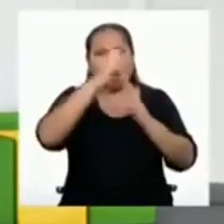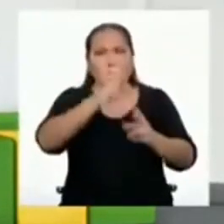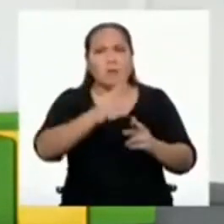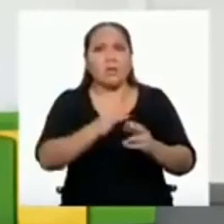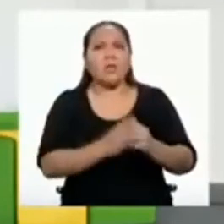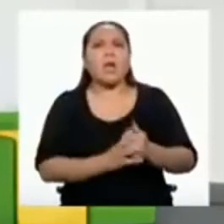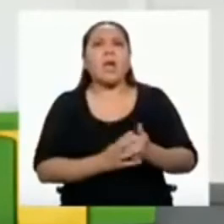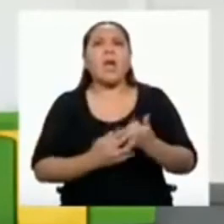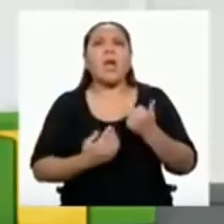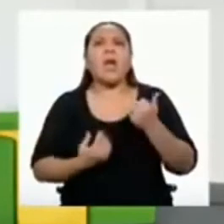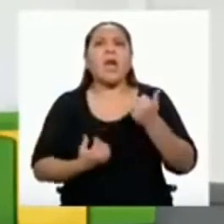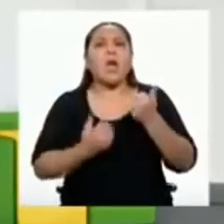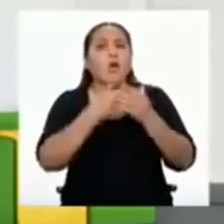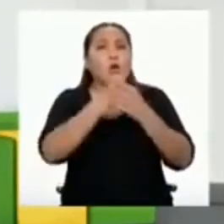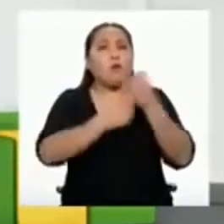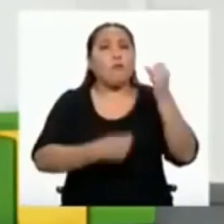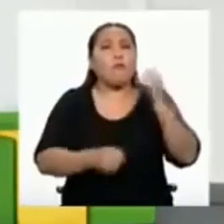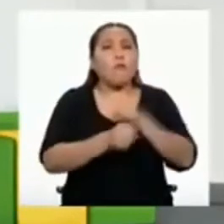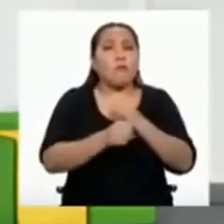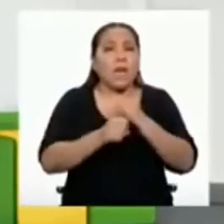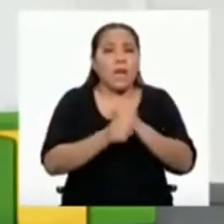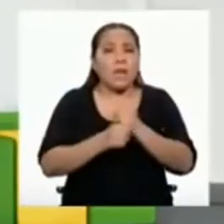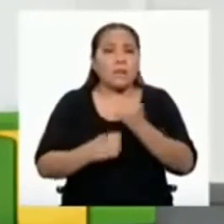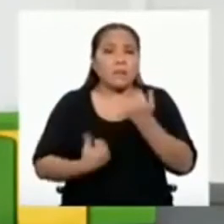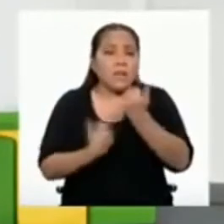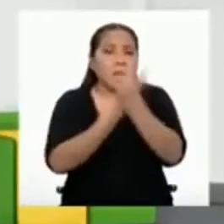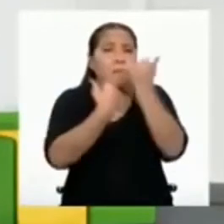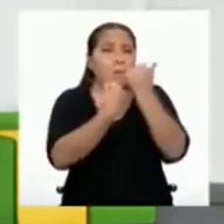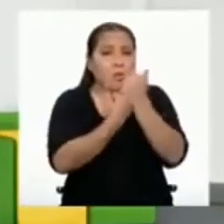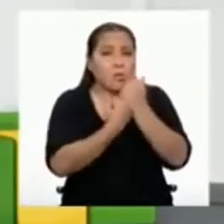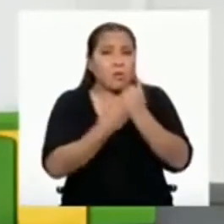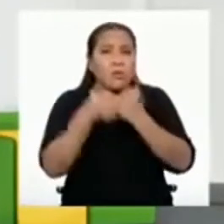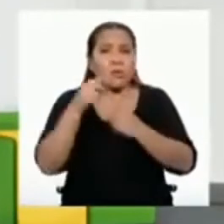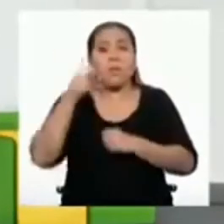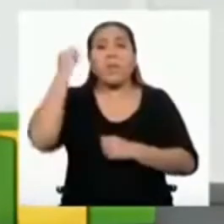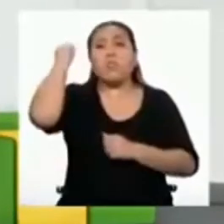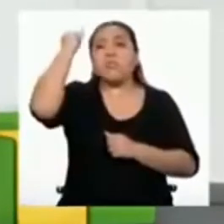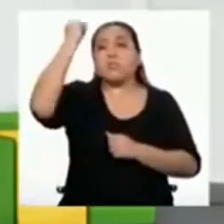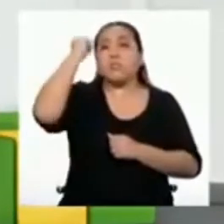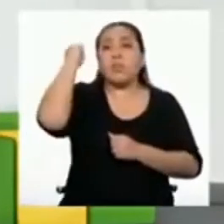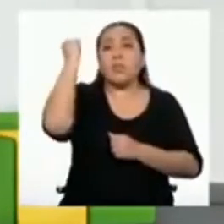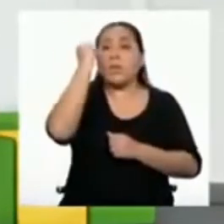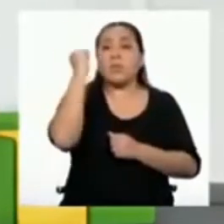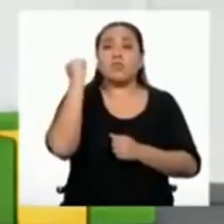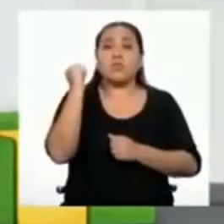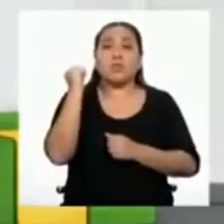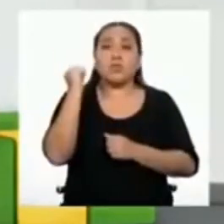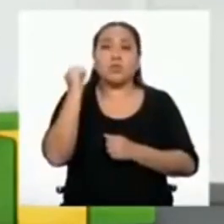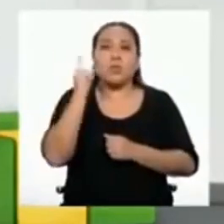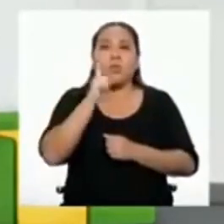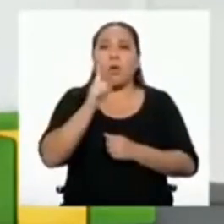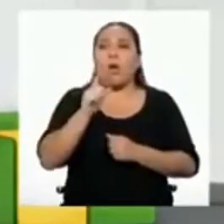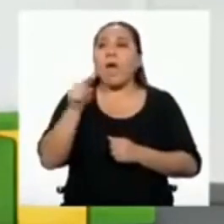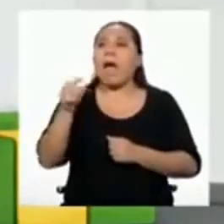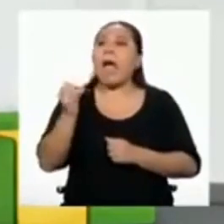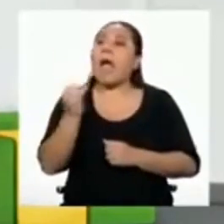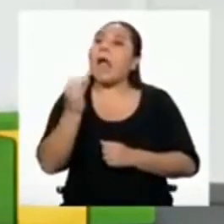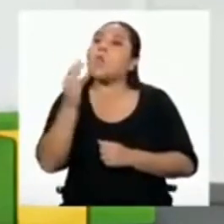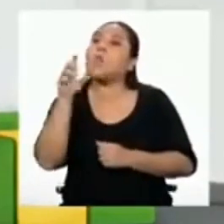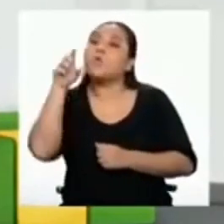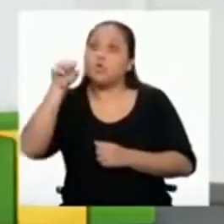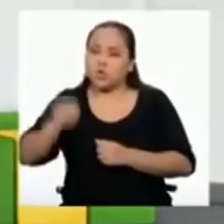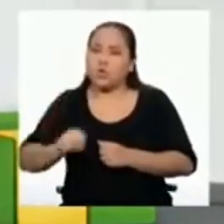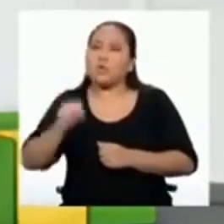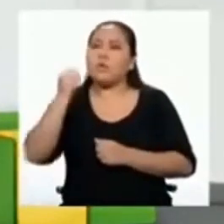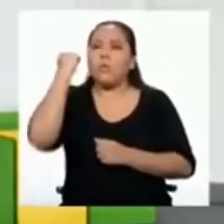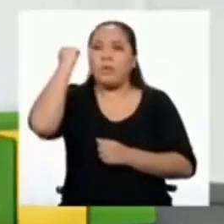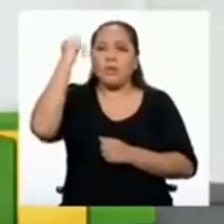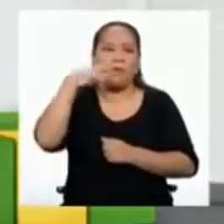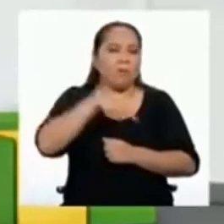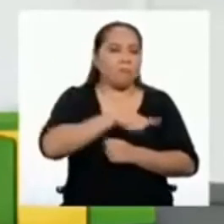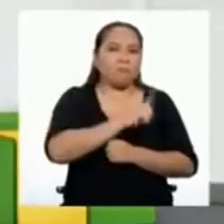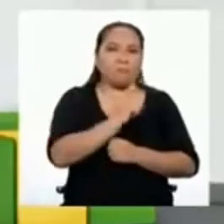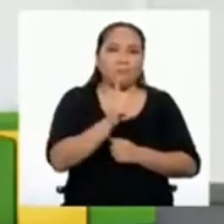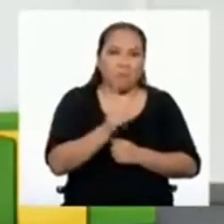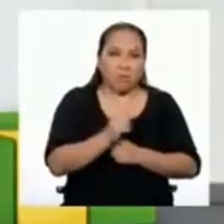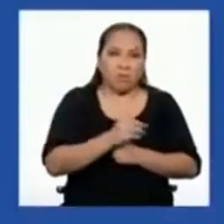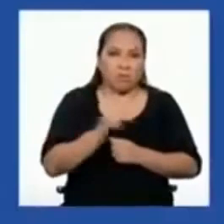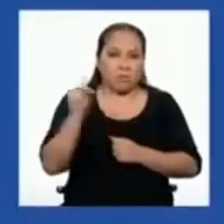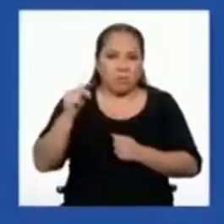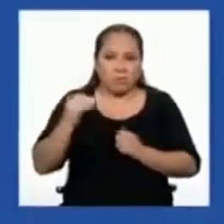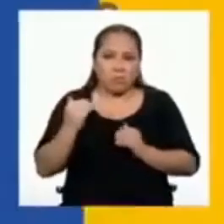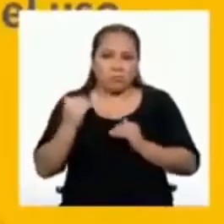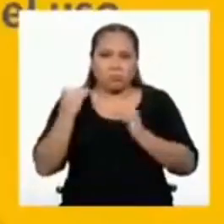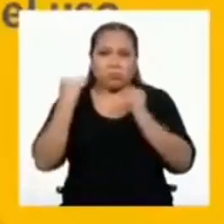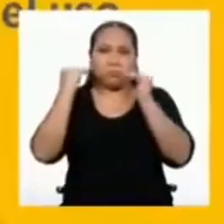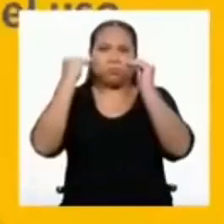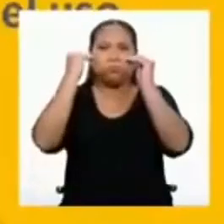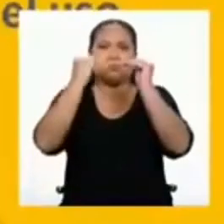motor que impulse nuestro desarrollo. En el que nuestros derechos no sean considerados privilegios, sino que sean el camino para llevarnos hacia un